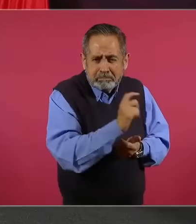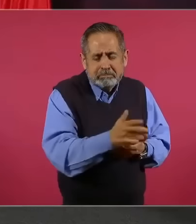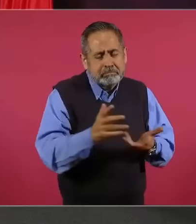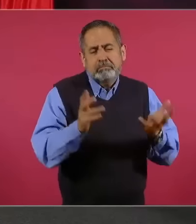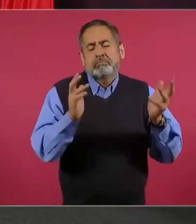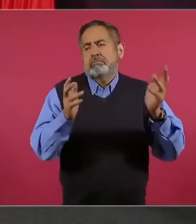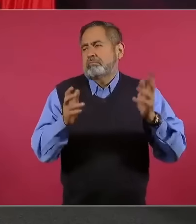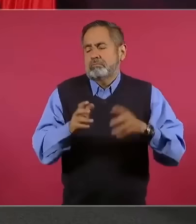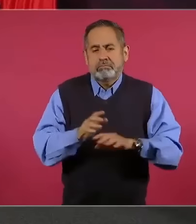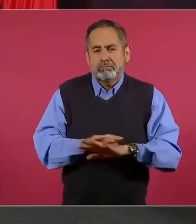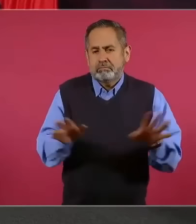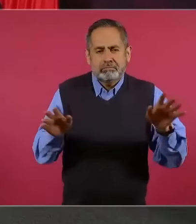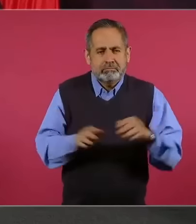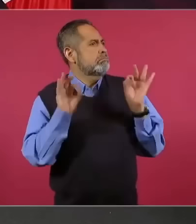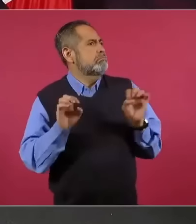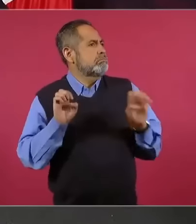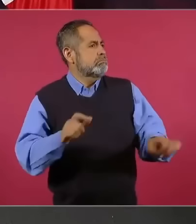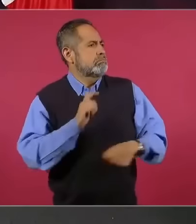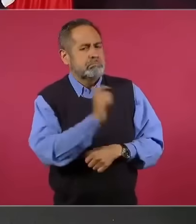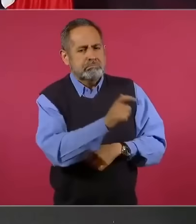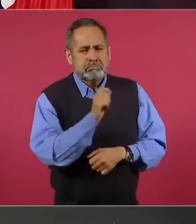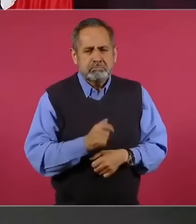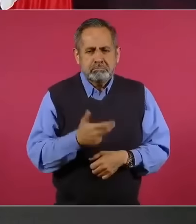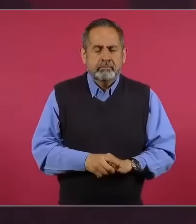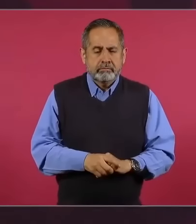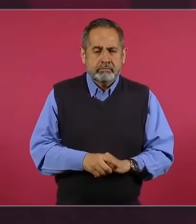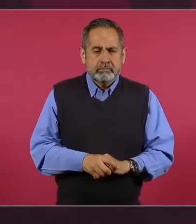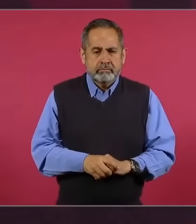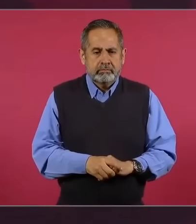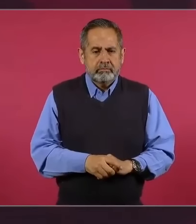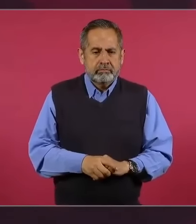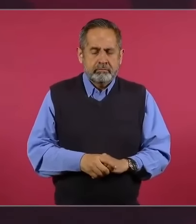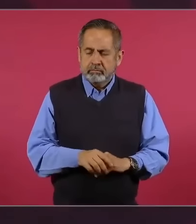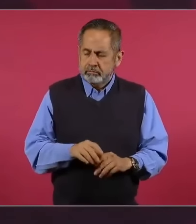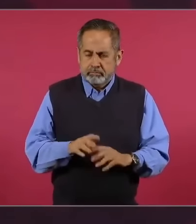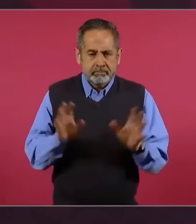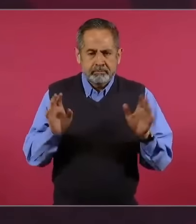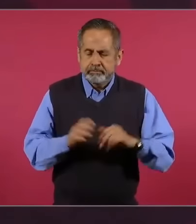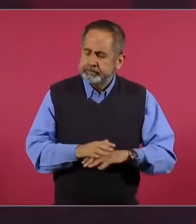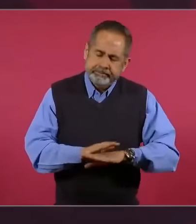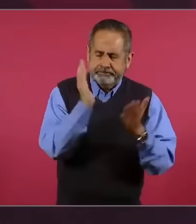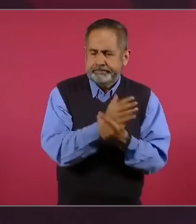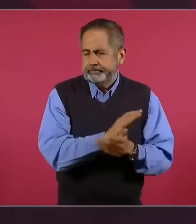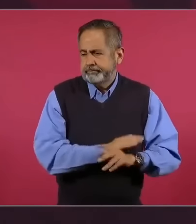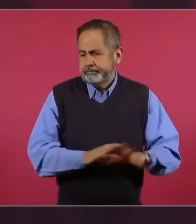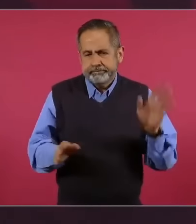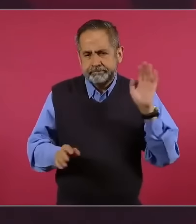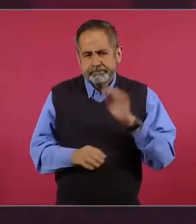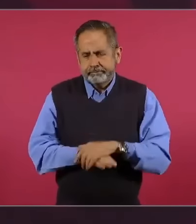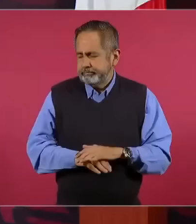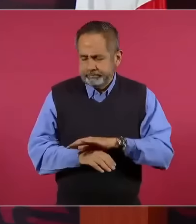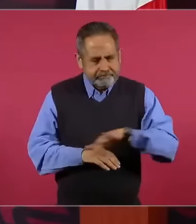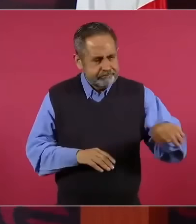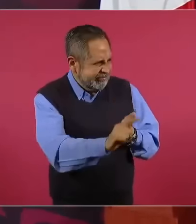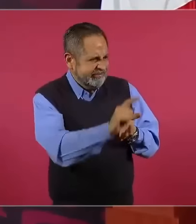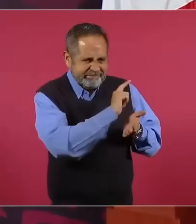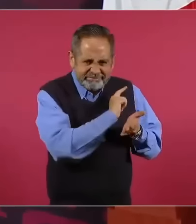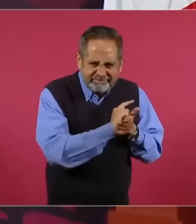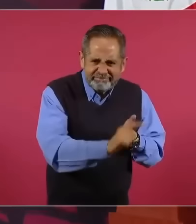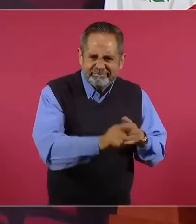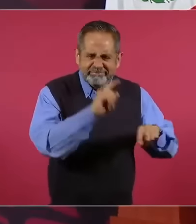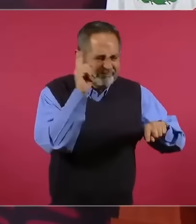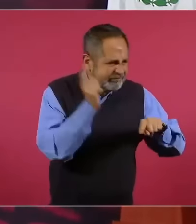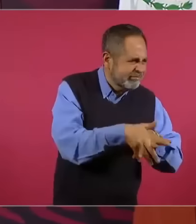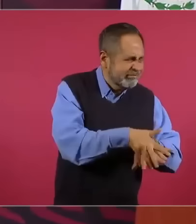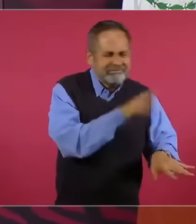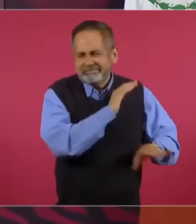lo de un hotel de cinco estrellas. Entonces, ya hay que seguir limpiando todos